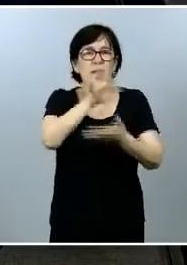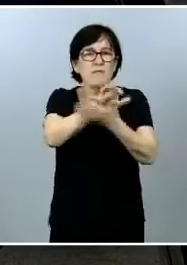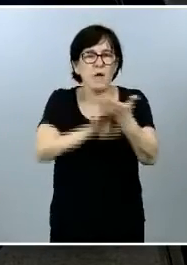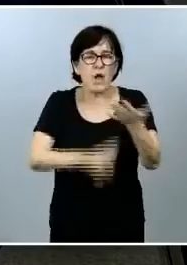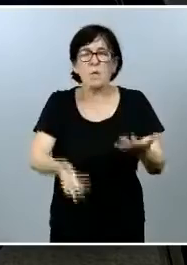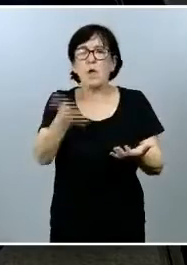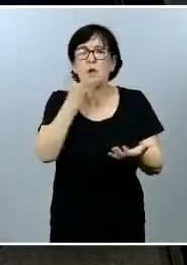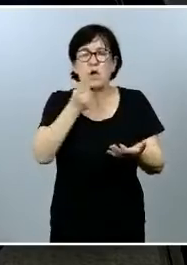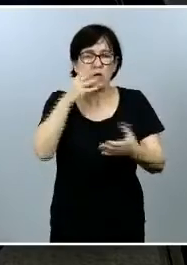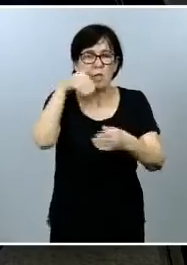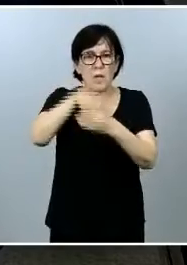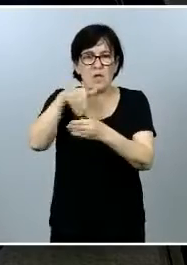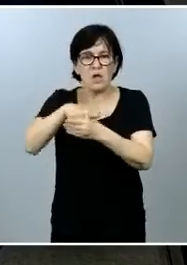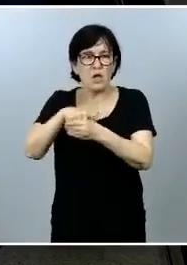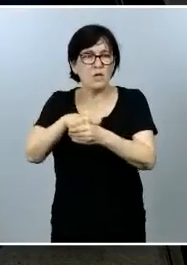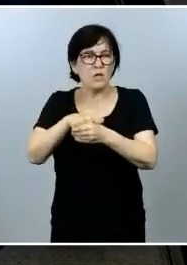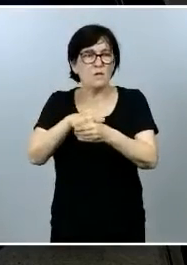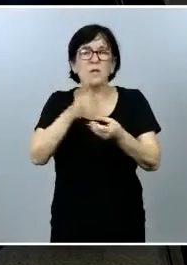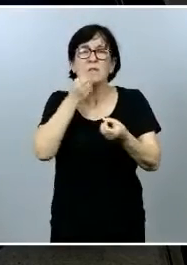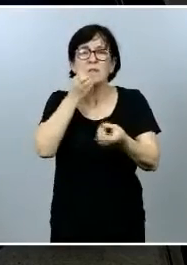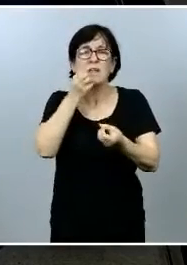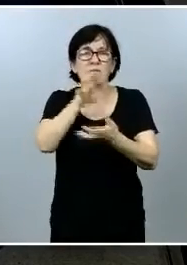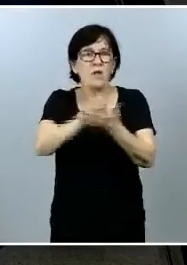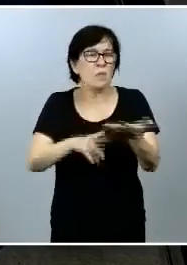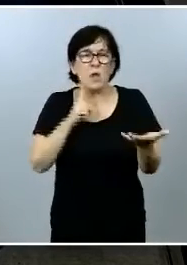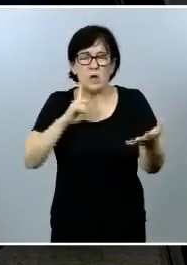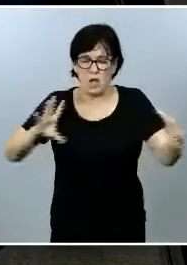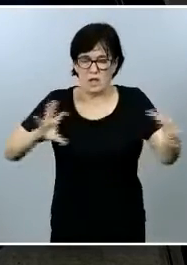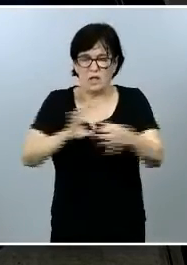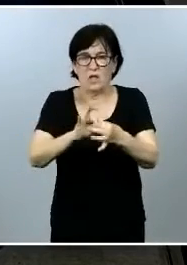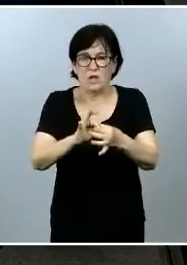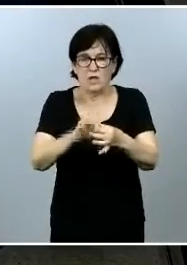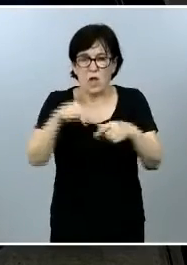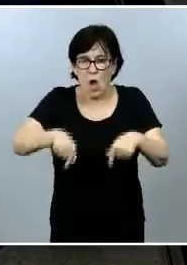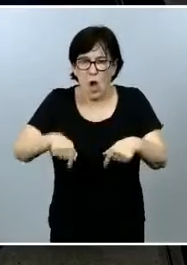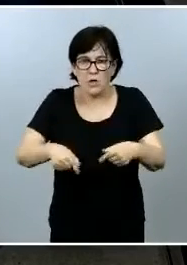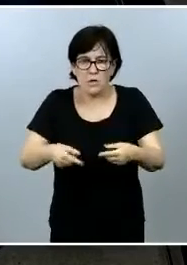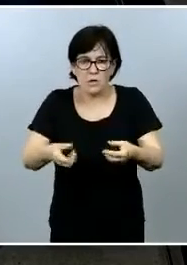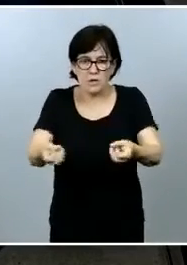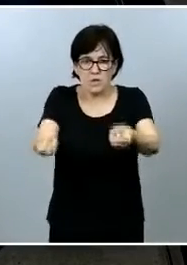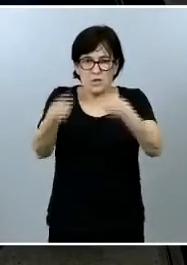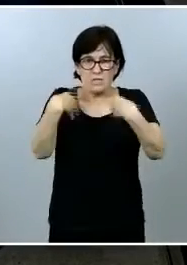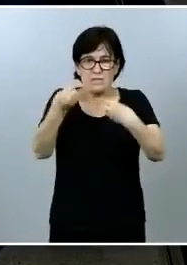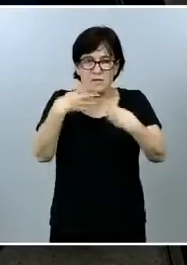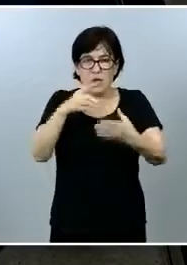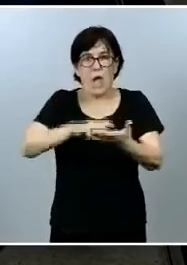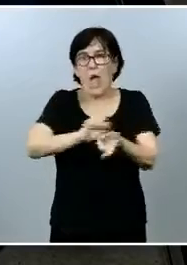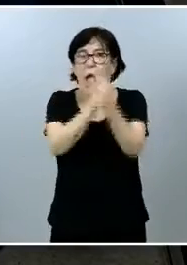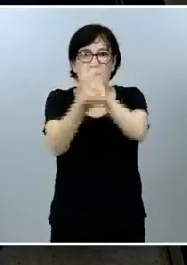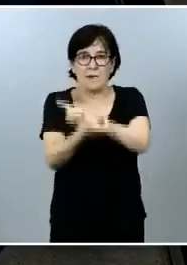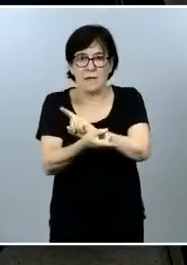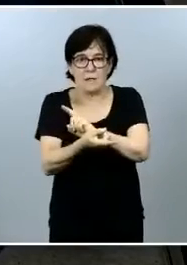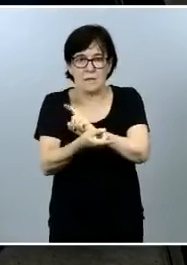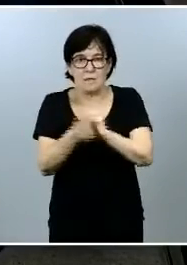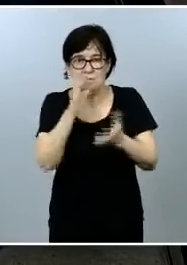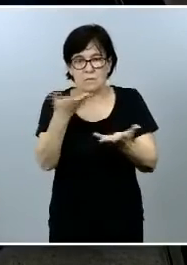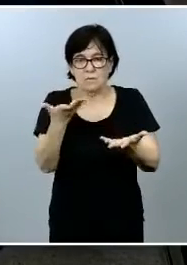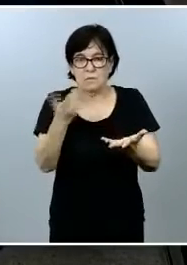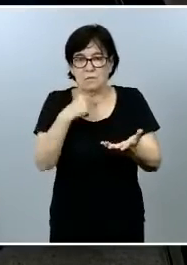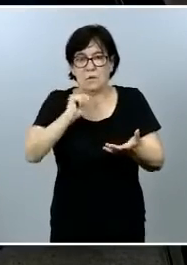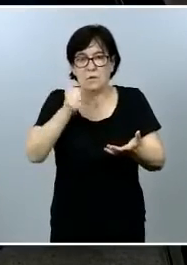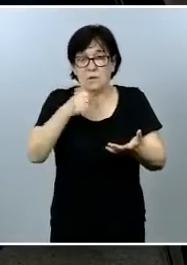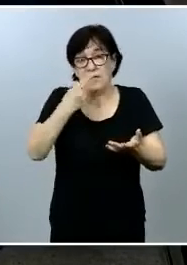el contenido del informe ¿cómo casa eso con la información que hemos conocido hoy que dice todo lo contrario que publica el confidencial? Gracias